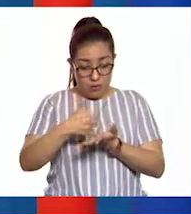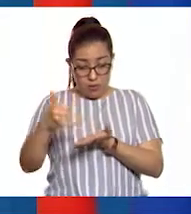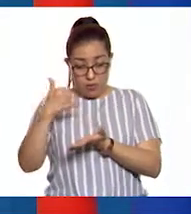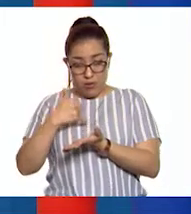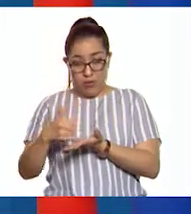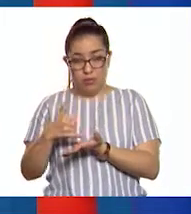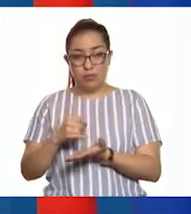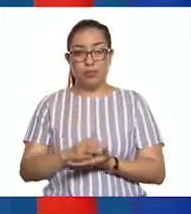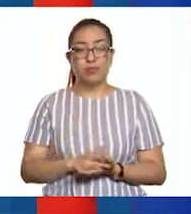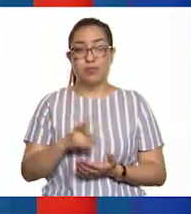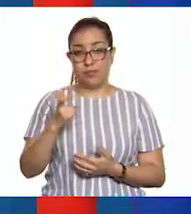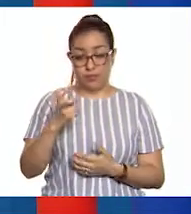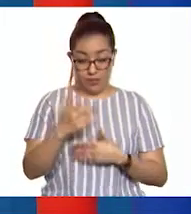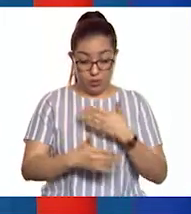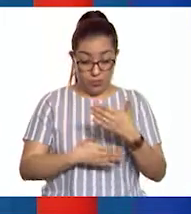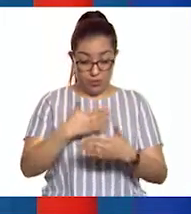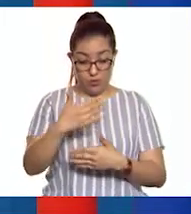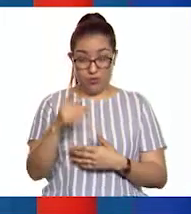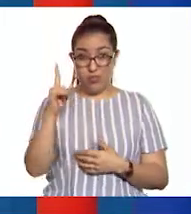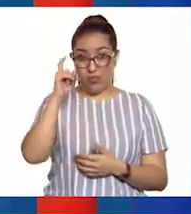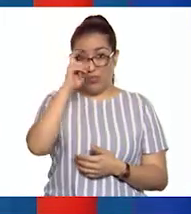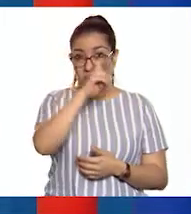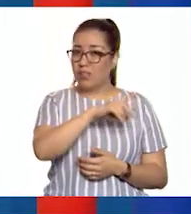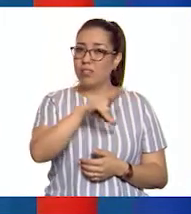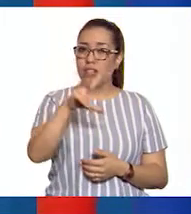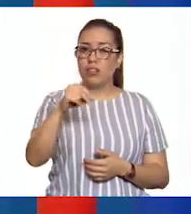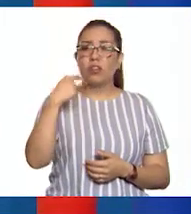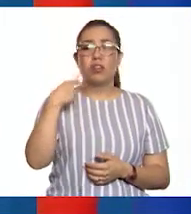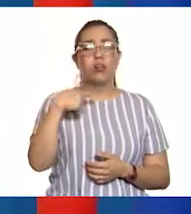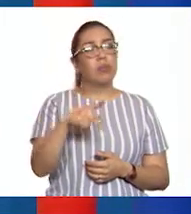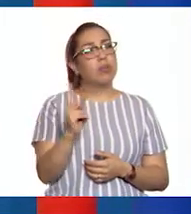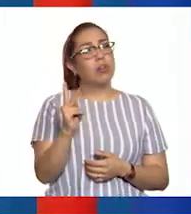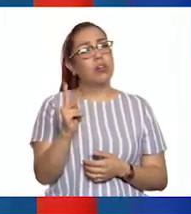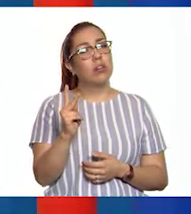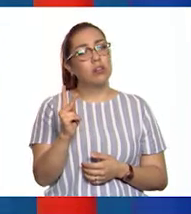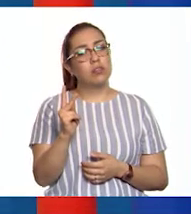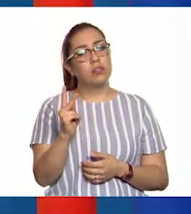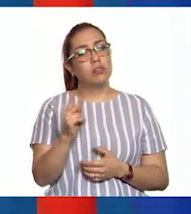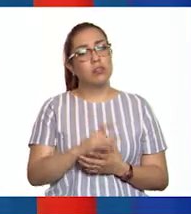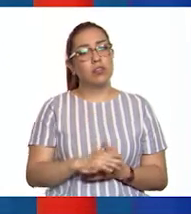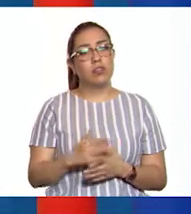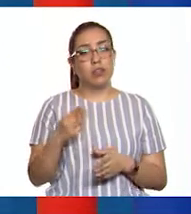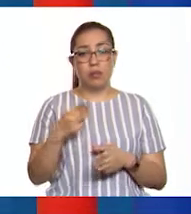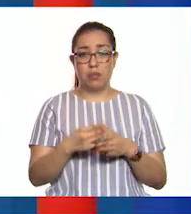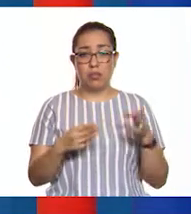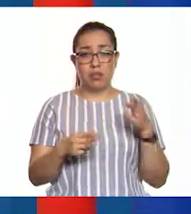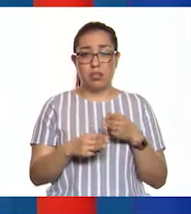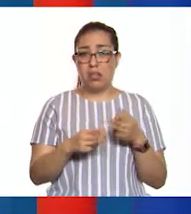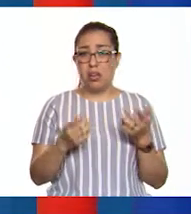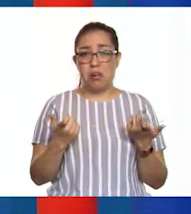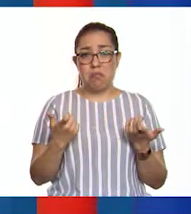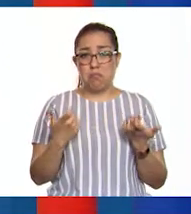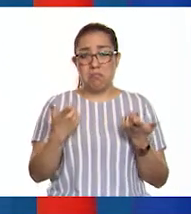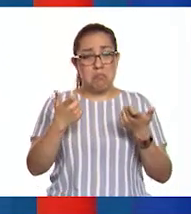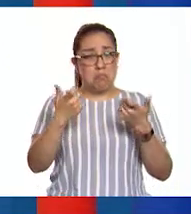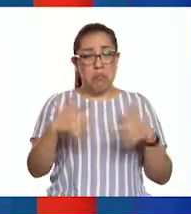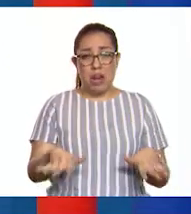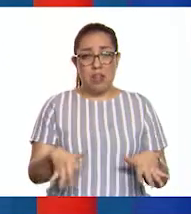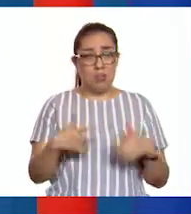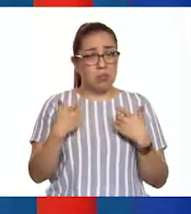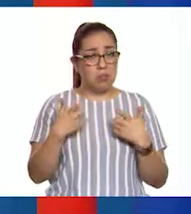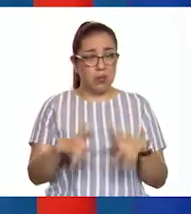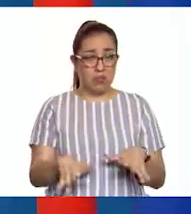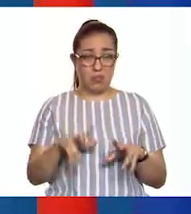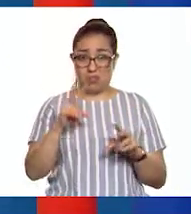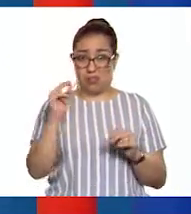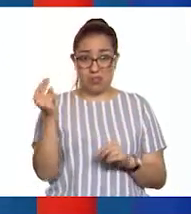bueno, no es un proceso complicado, la verdad, y la inversión de material y la inversión económica es muy poca. O no se requiere un lugar